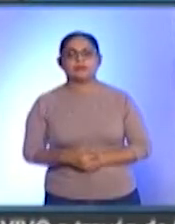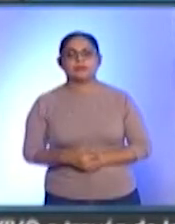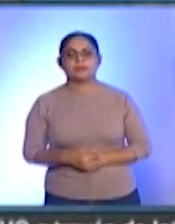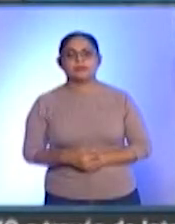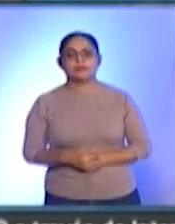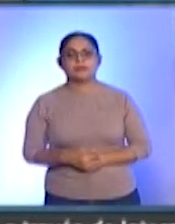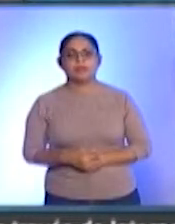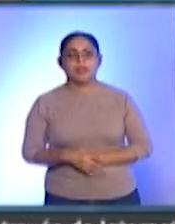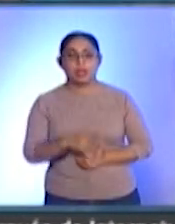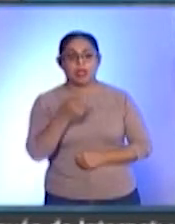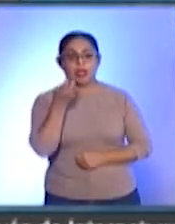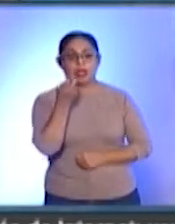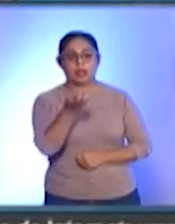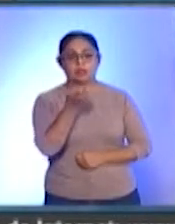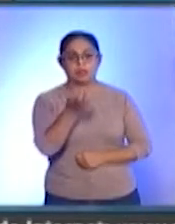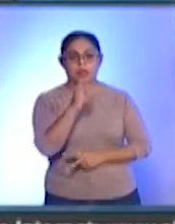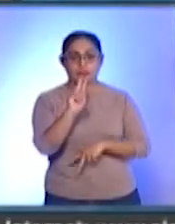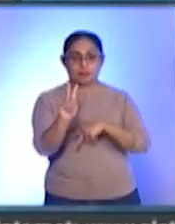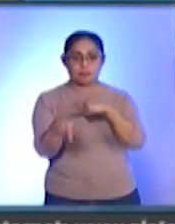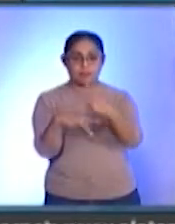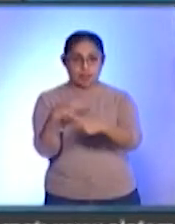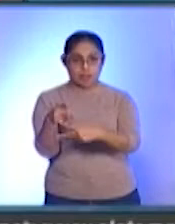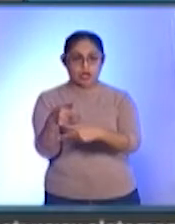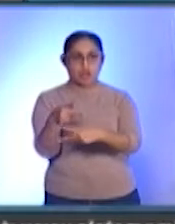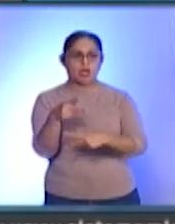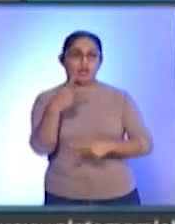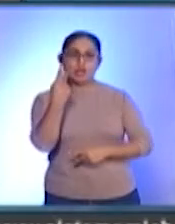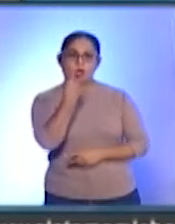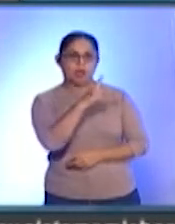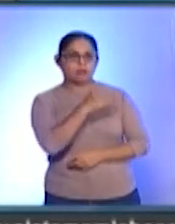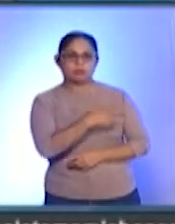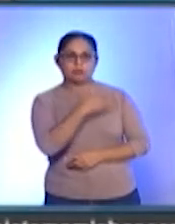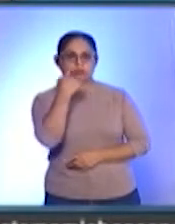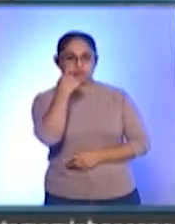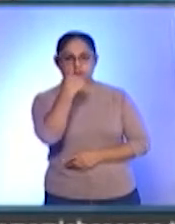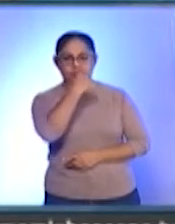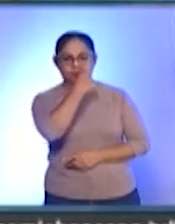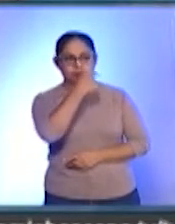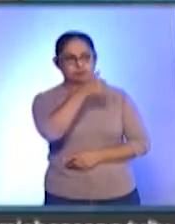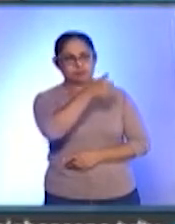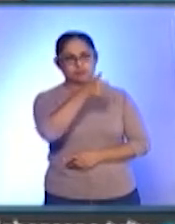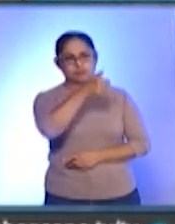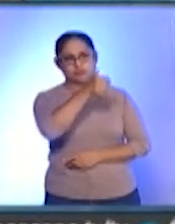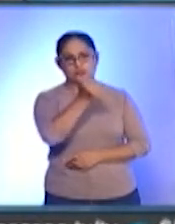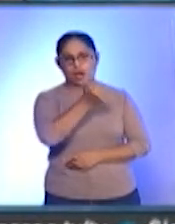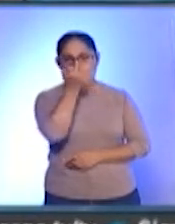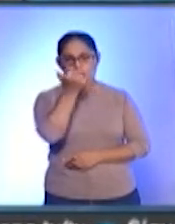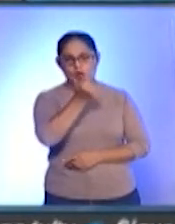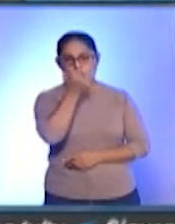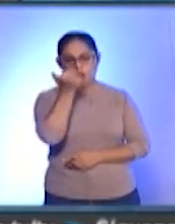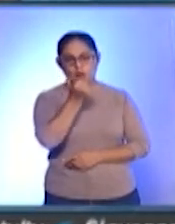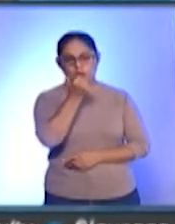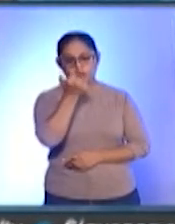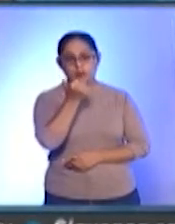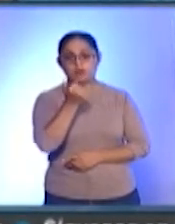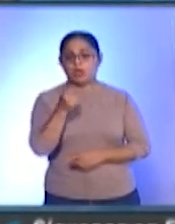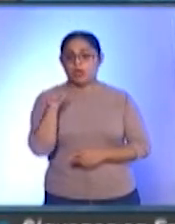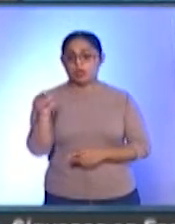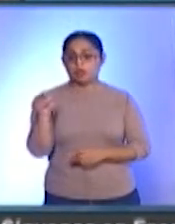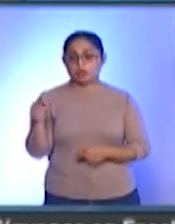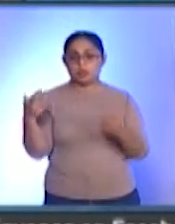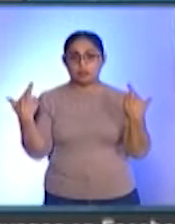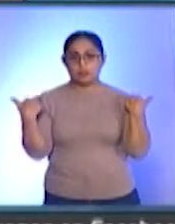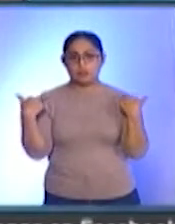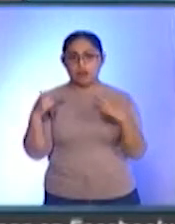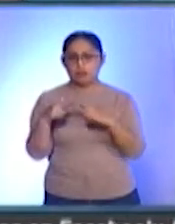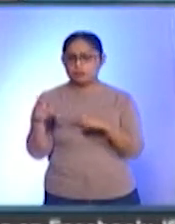Esta asistencia también será voluntaria en la educación media superior y superior de los alumnos. el caso de los docentes, si no son población